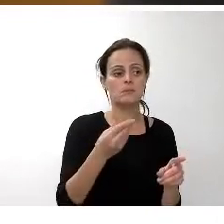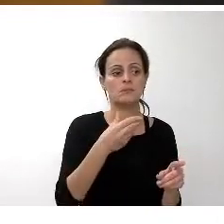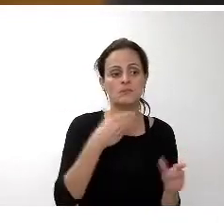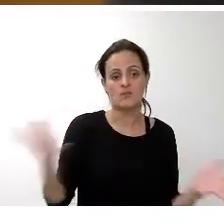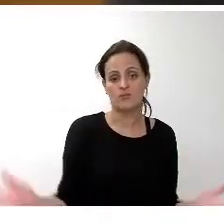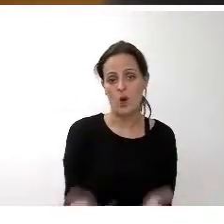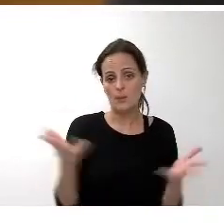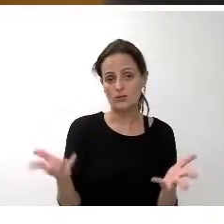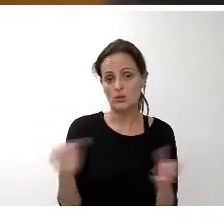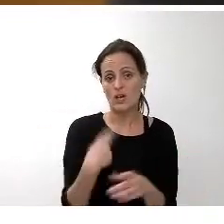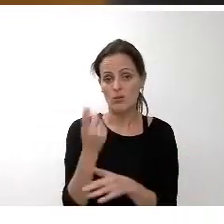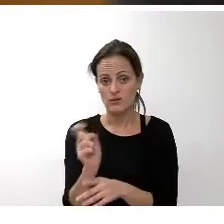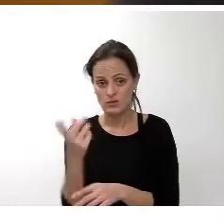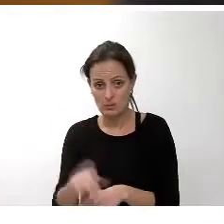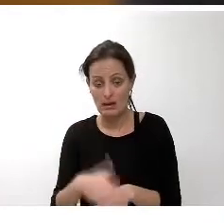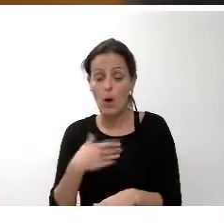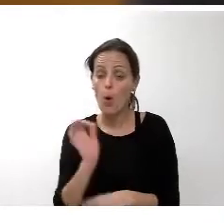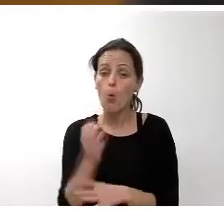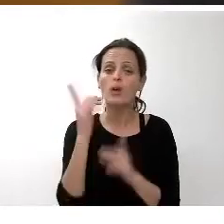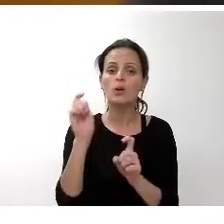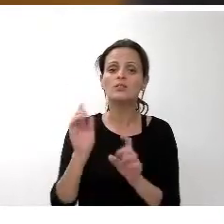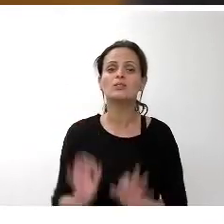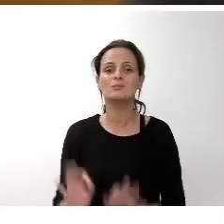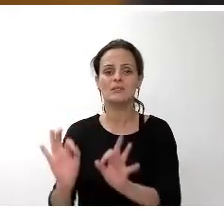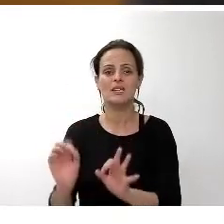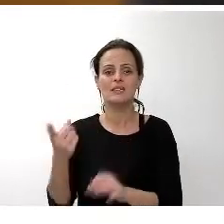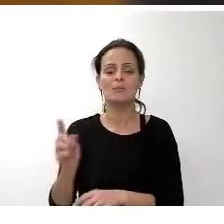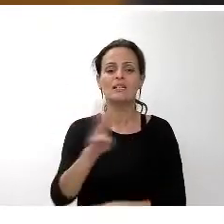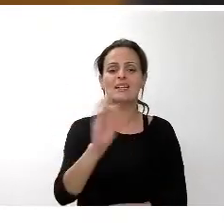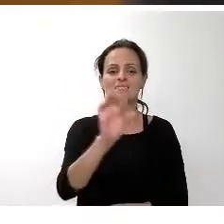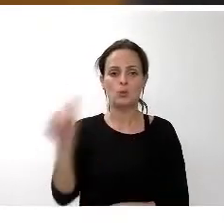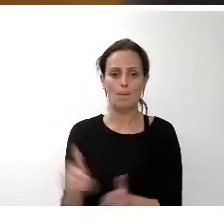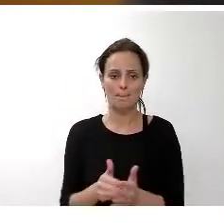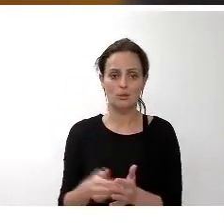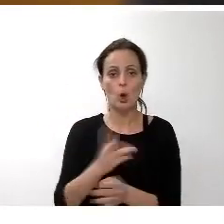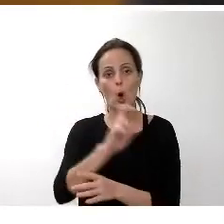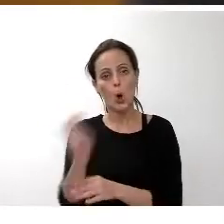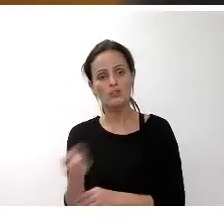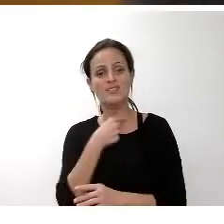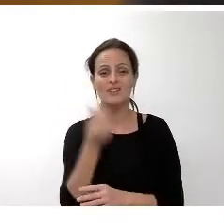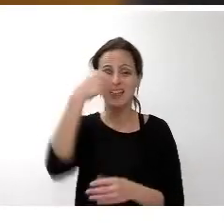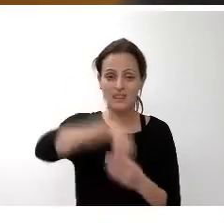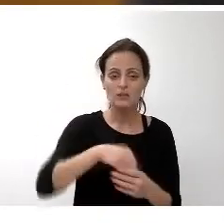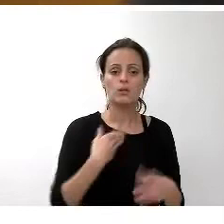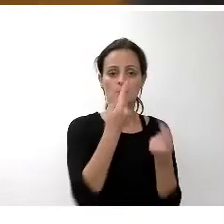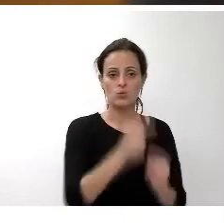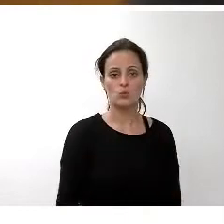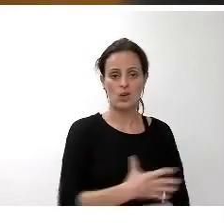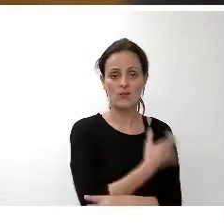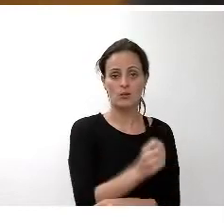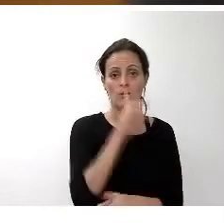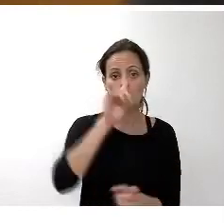117.000 o de educación especial 300.000 son otras de las becas contempladas en el presupuesto de este cabildo para el año próximo